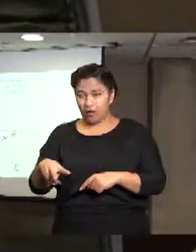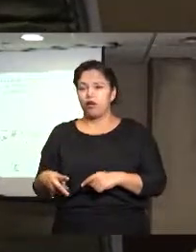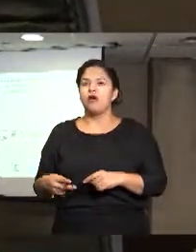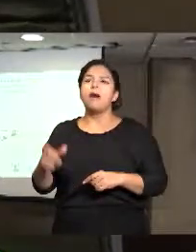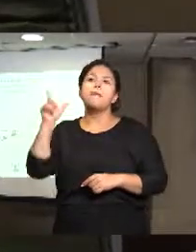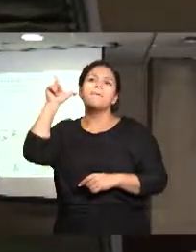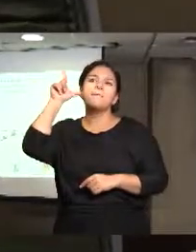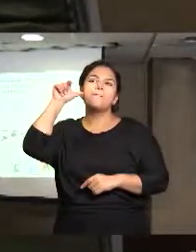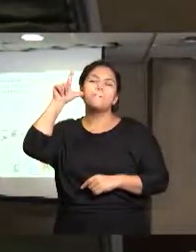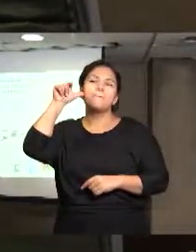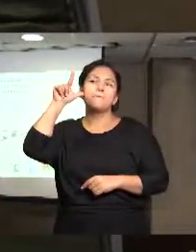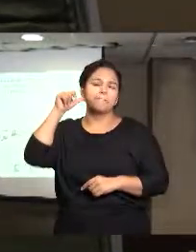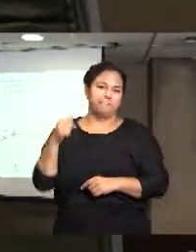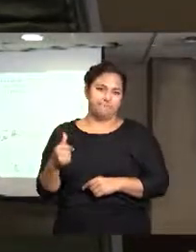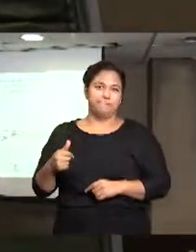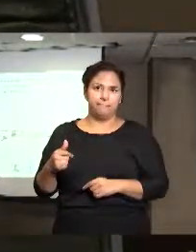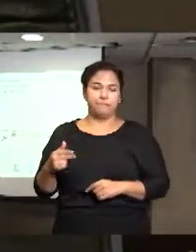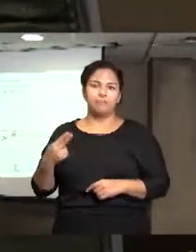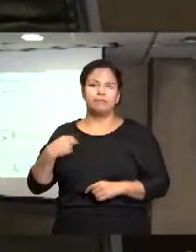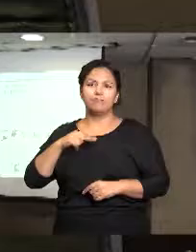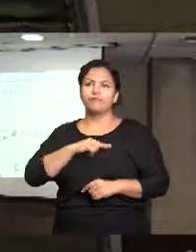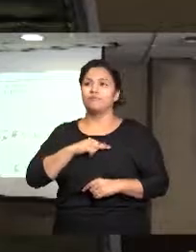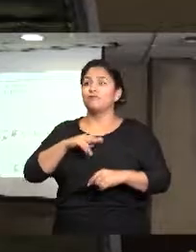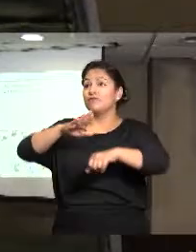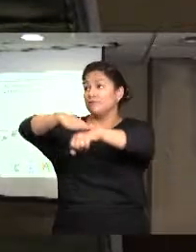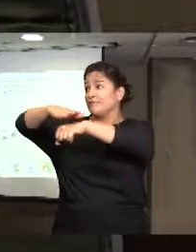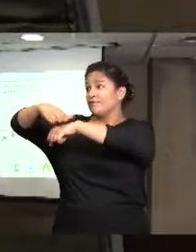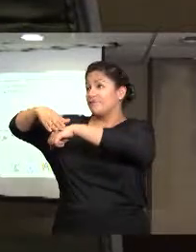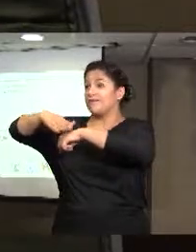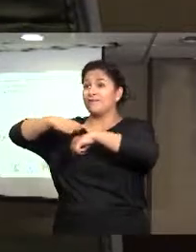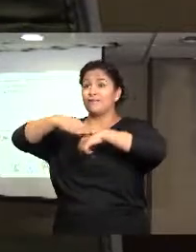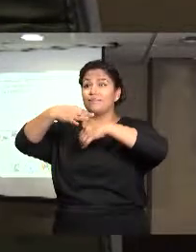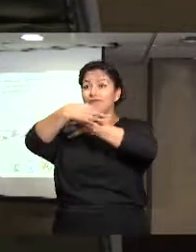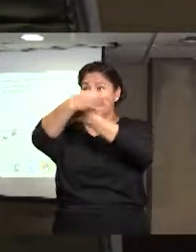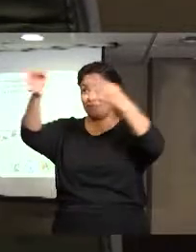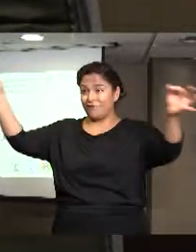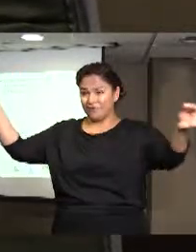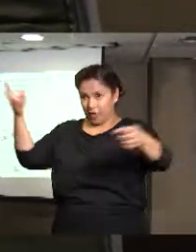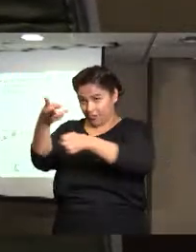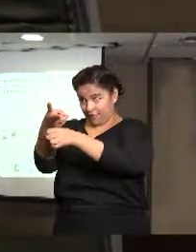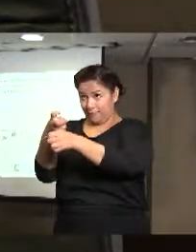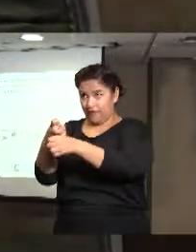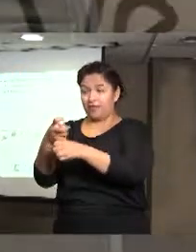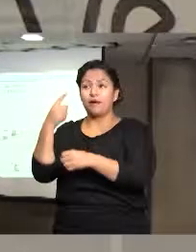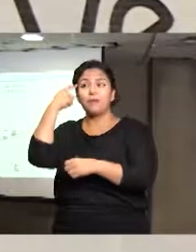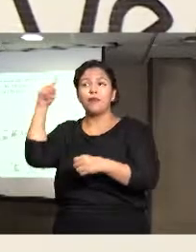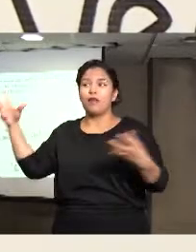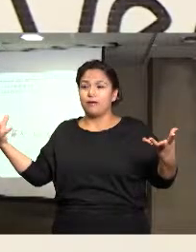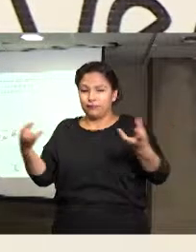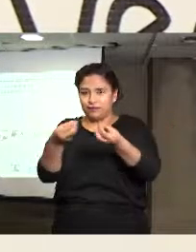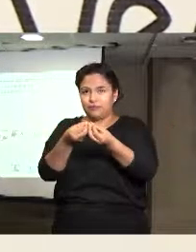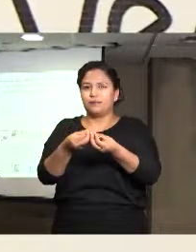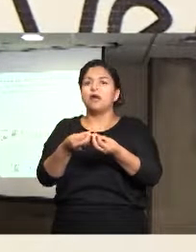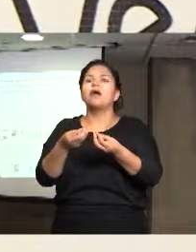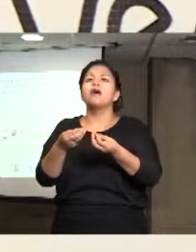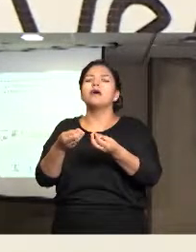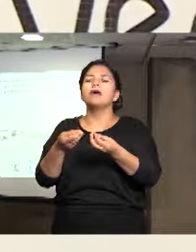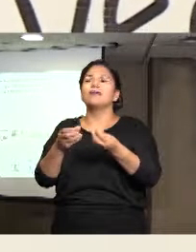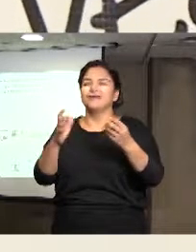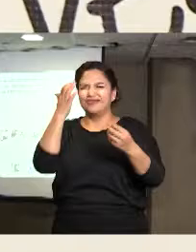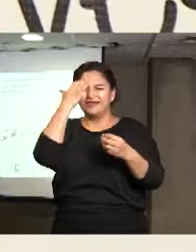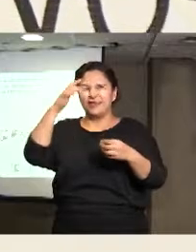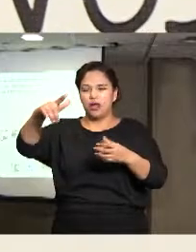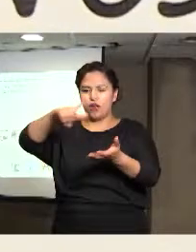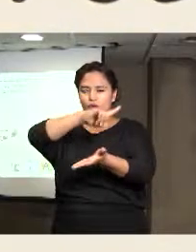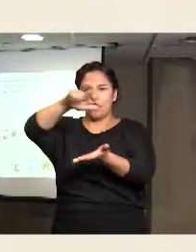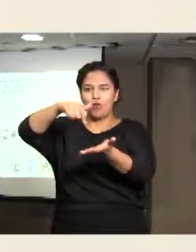estamos siendo convocados y queremos hacerles una cordial invitación para que nos acompañen al Monumento a la Revolución